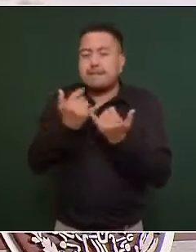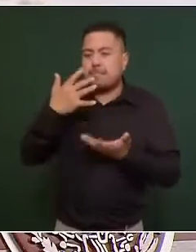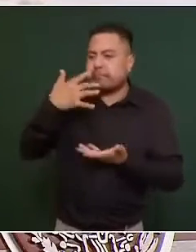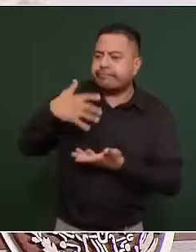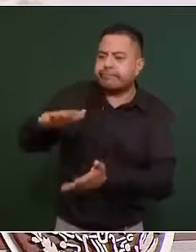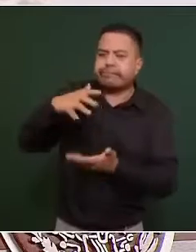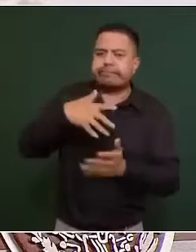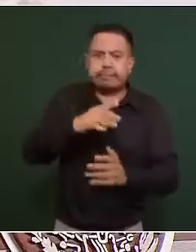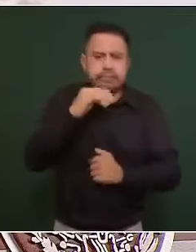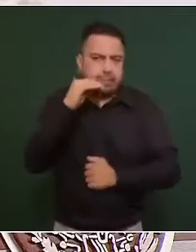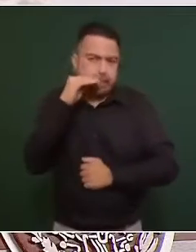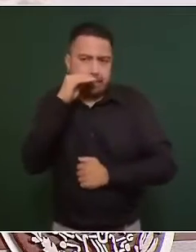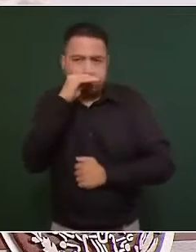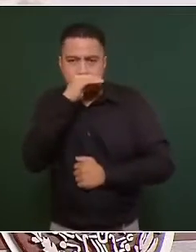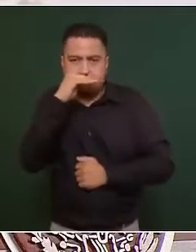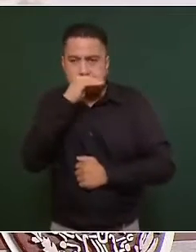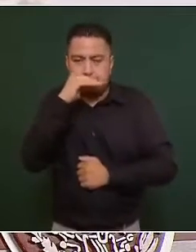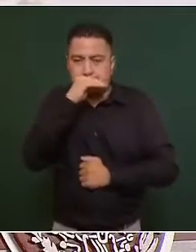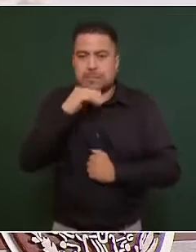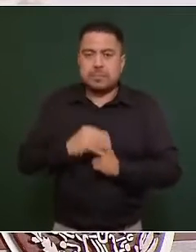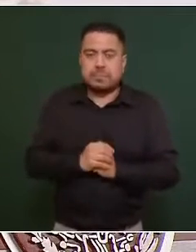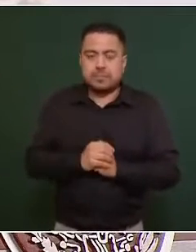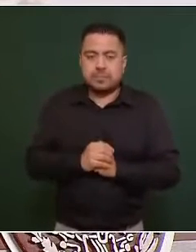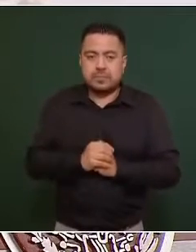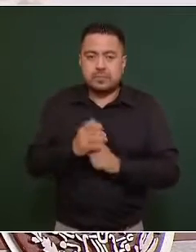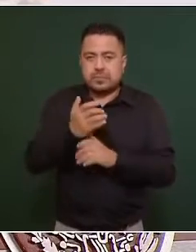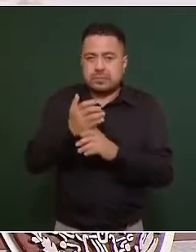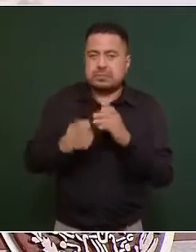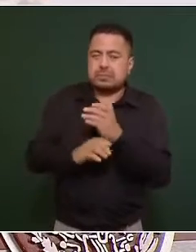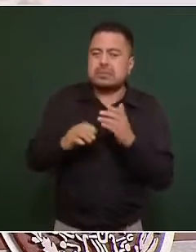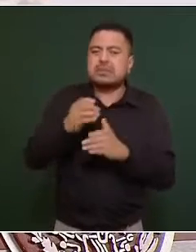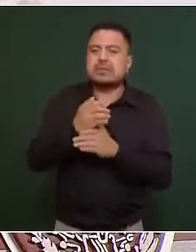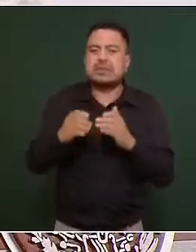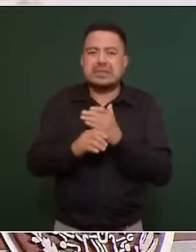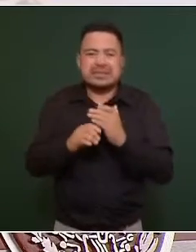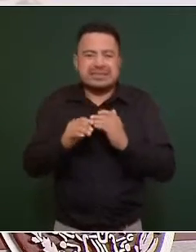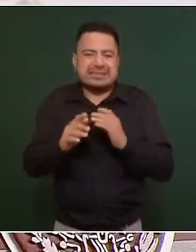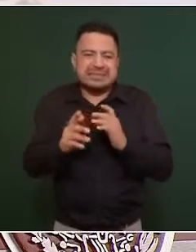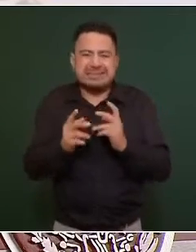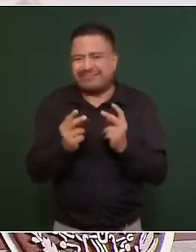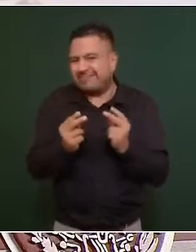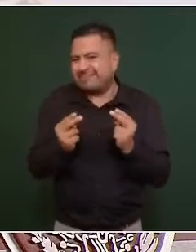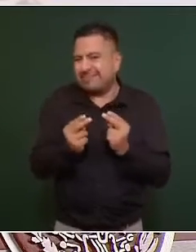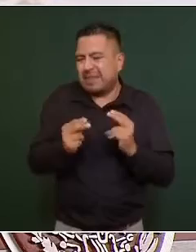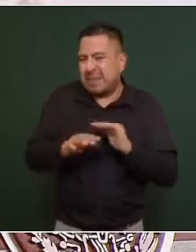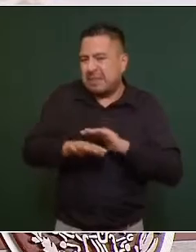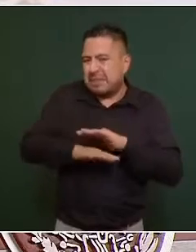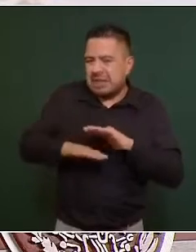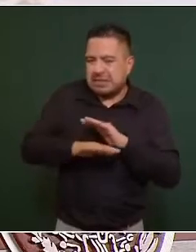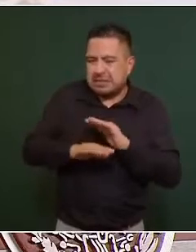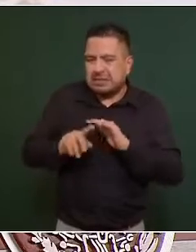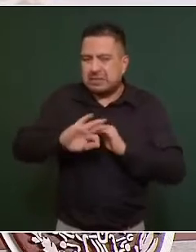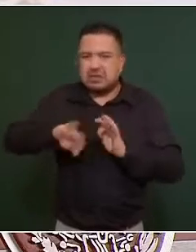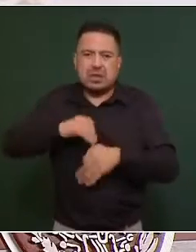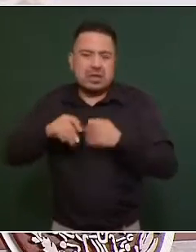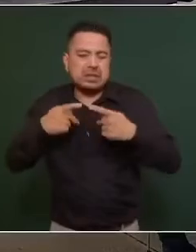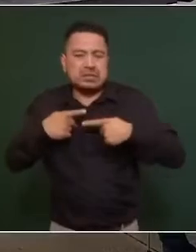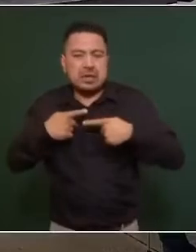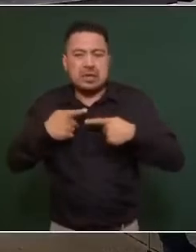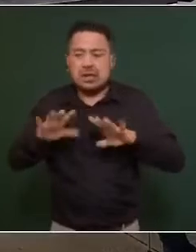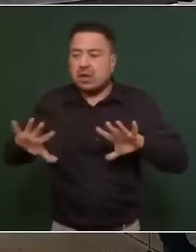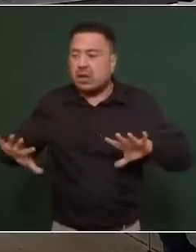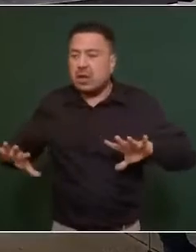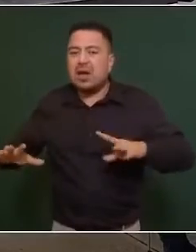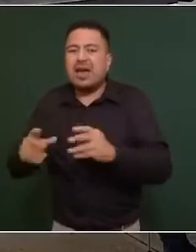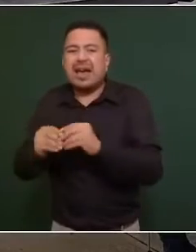manera gratuita. Dichos bienes de primera necesidad han sido incautados